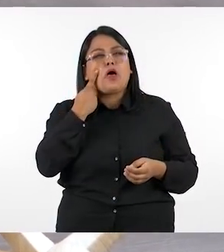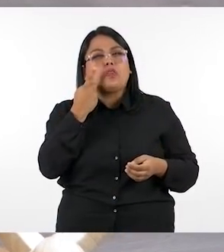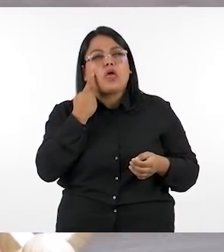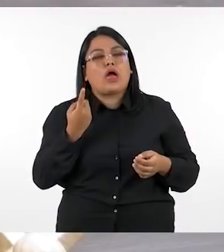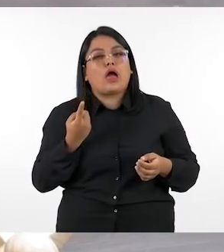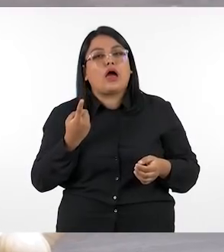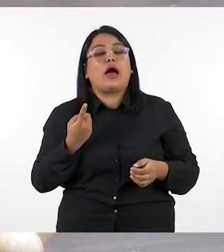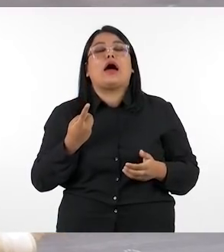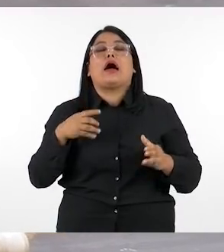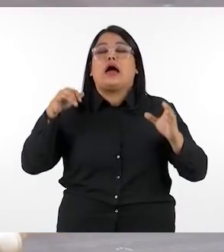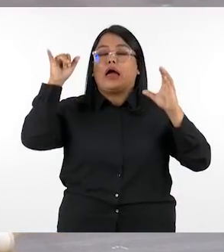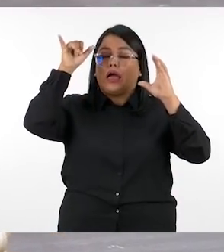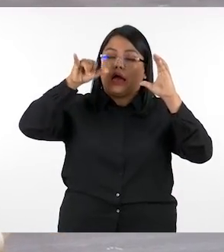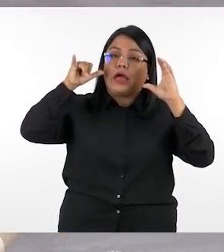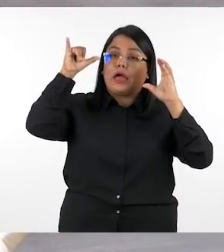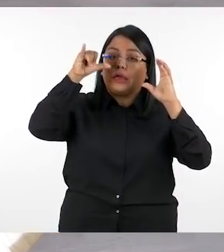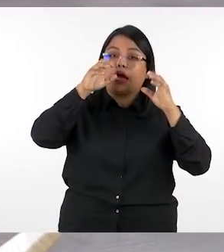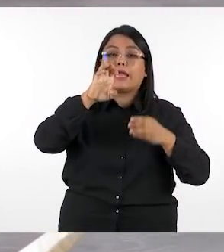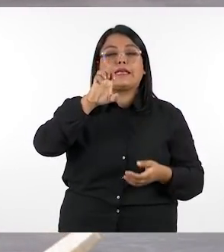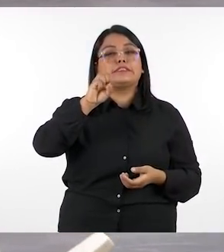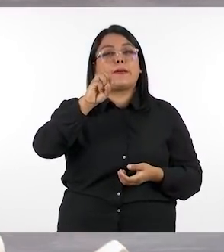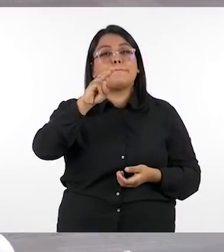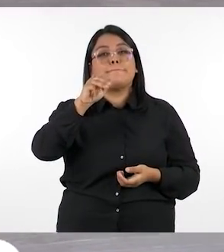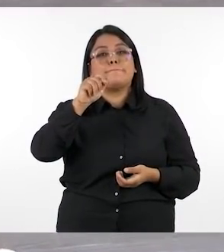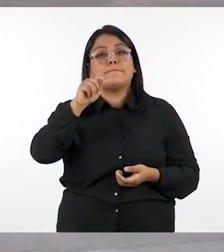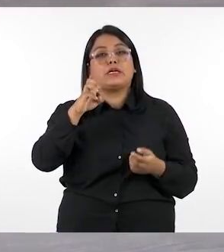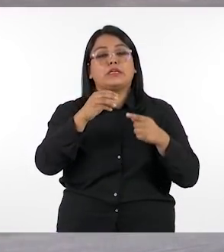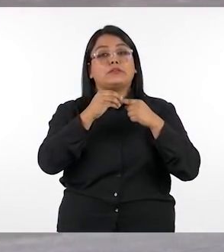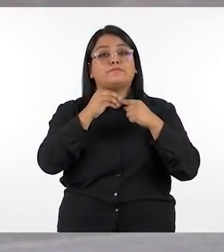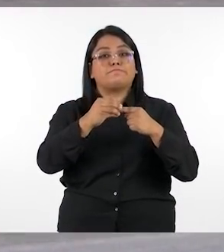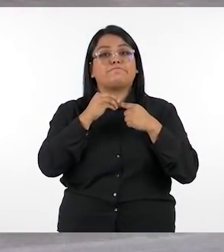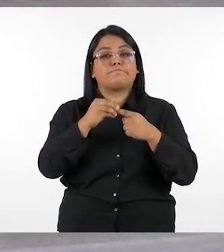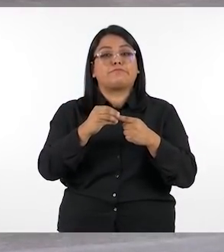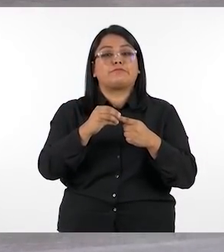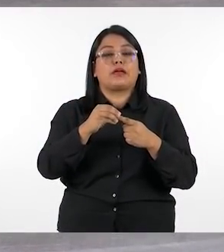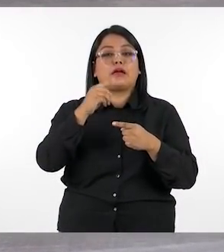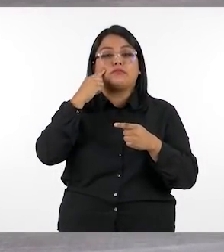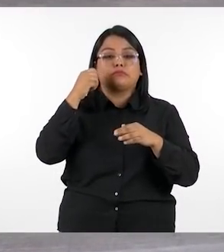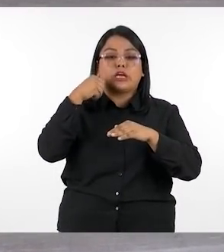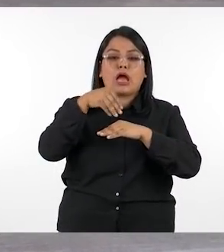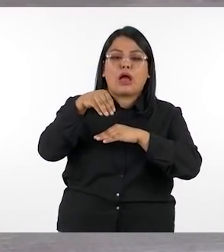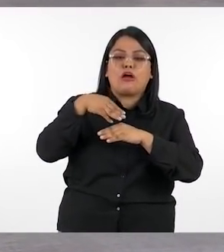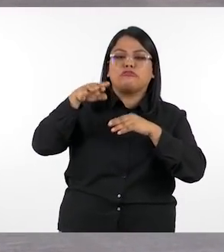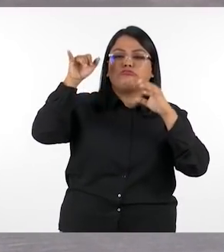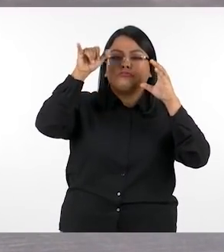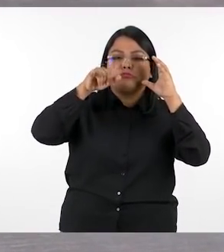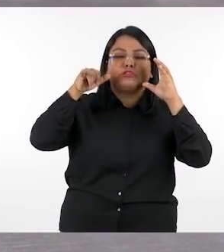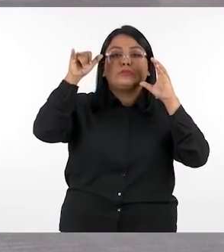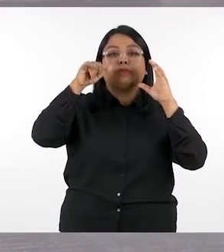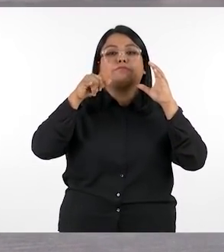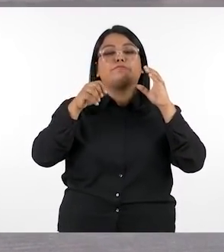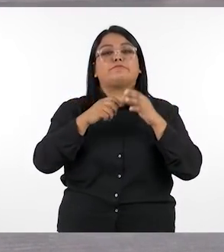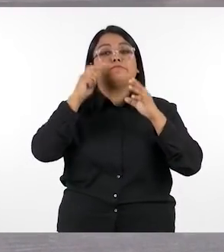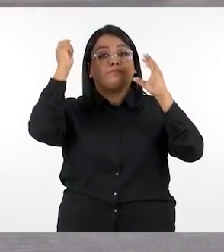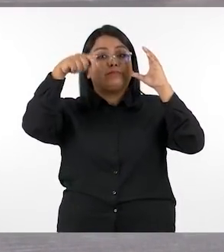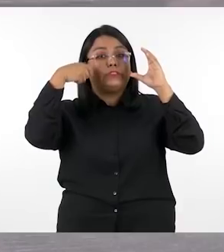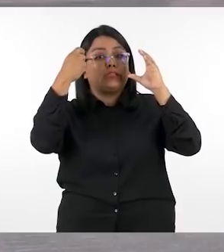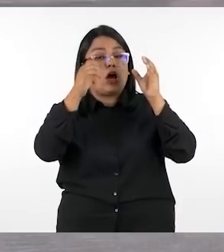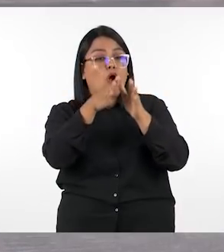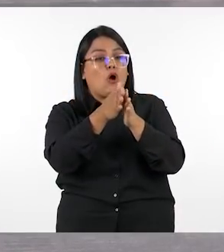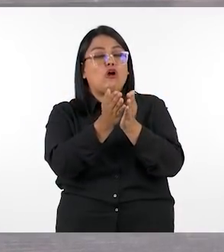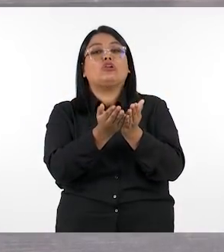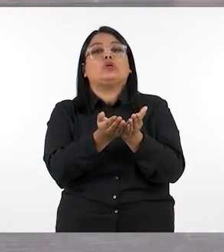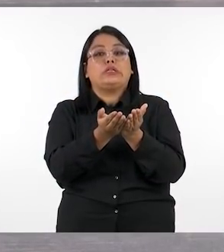mate mira hay un canal de youtube de es mate específicamente ahí subimos vídeos de cada una de las clases de